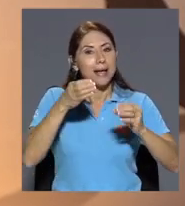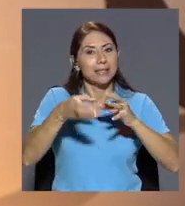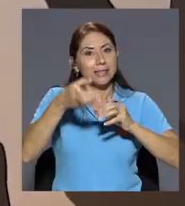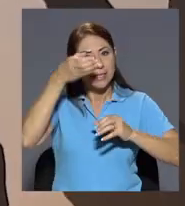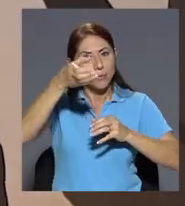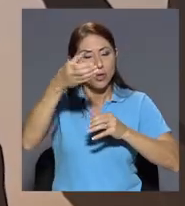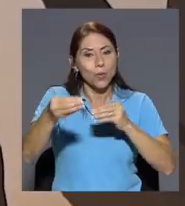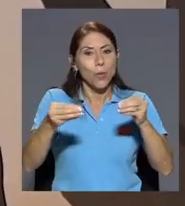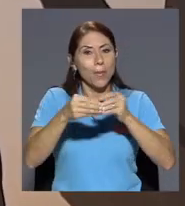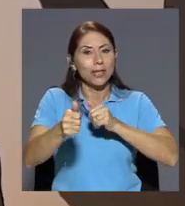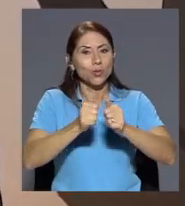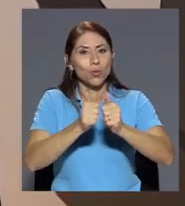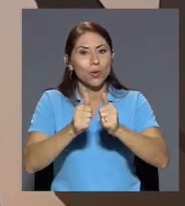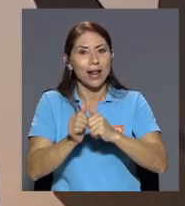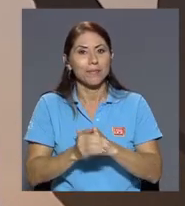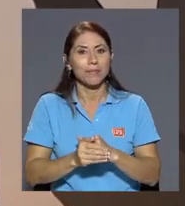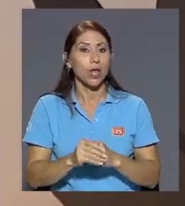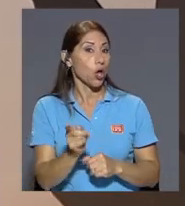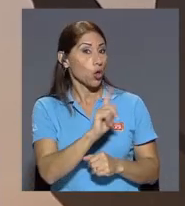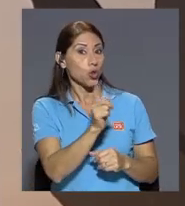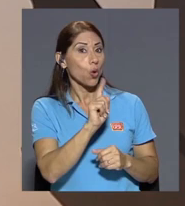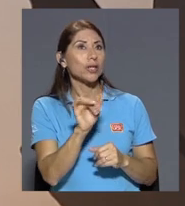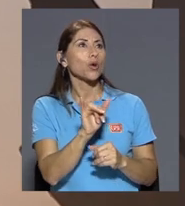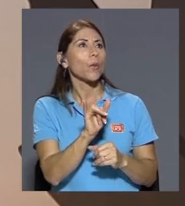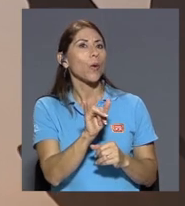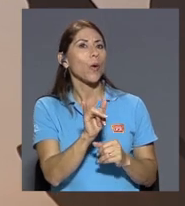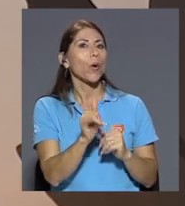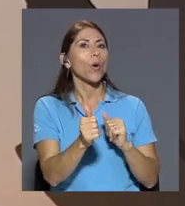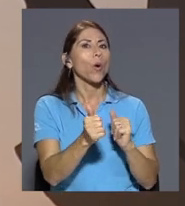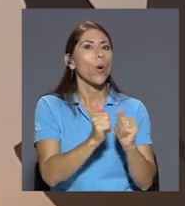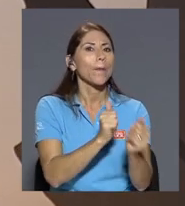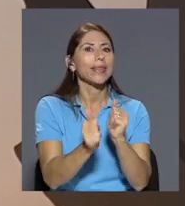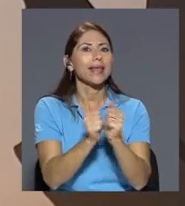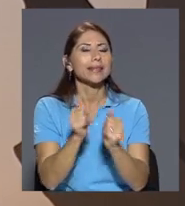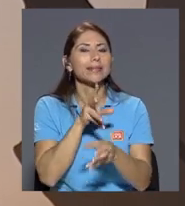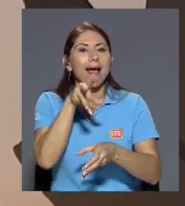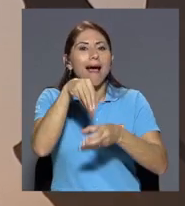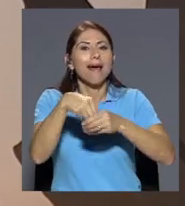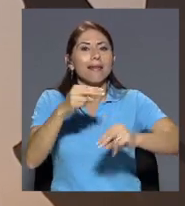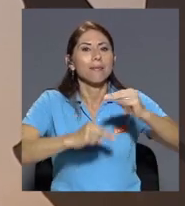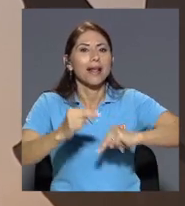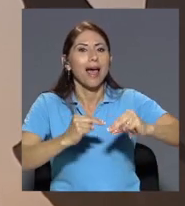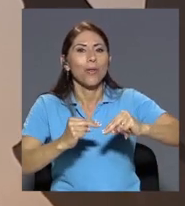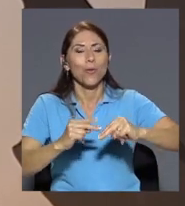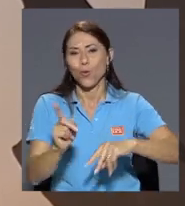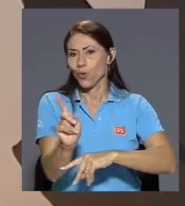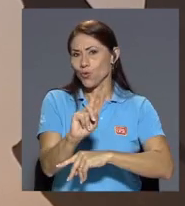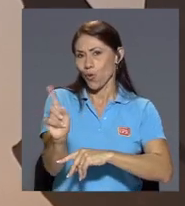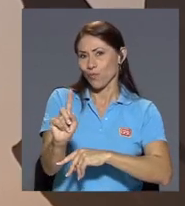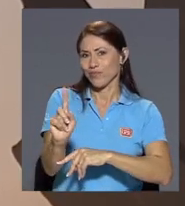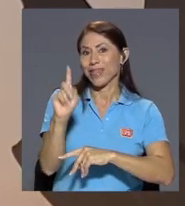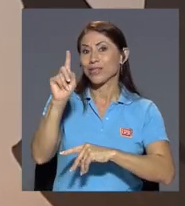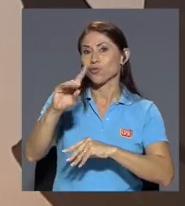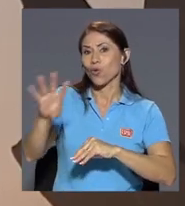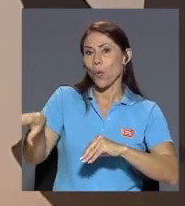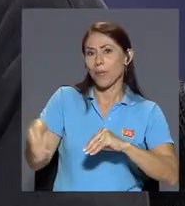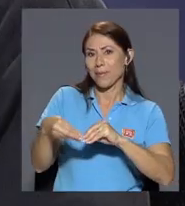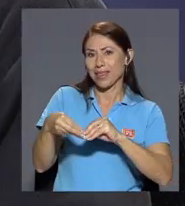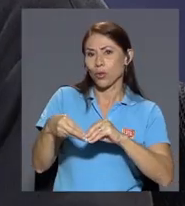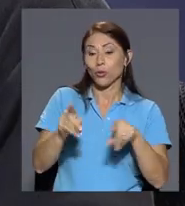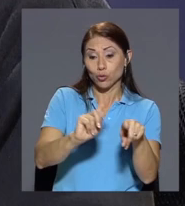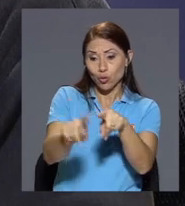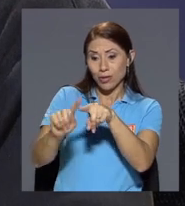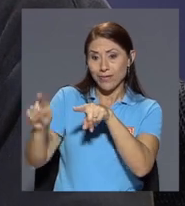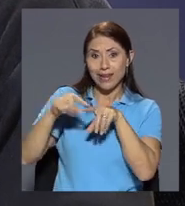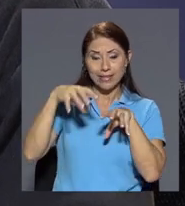auditorio no sería una competencia del mercado como tal no porque es un complemento o sea digamos sería todo un circuito